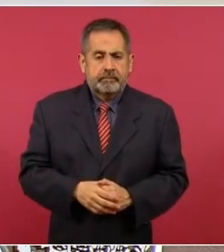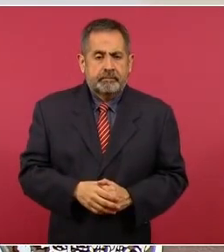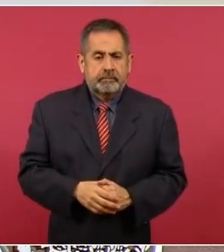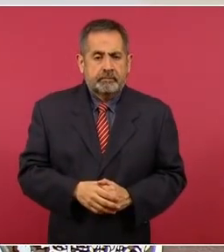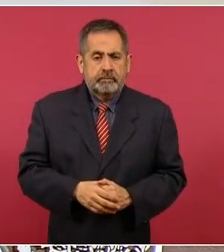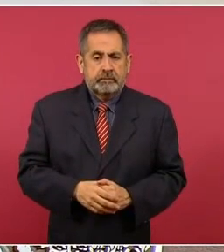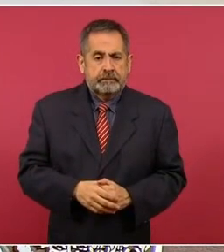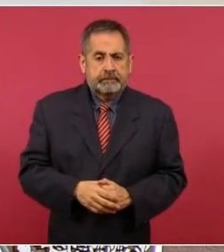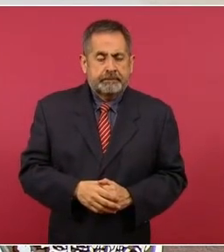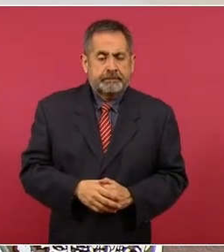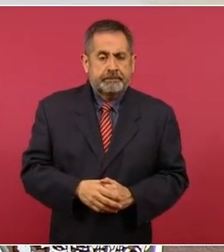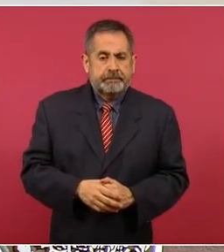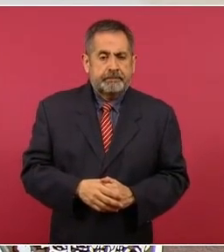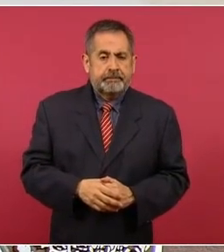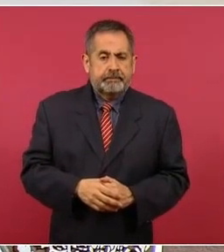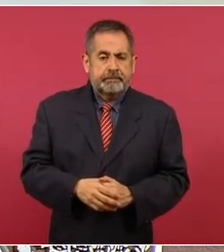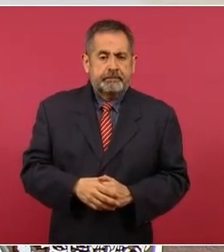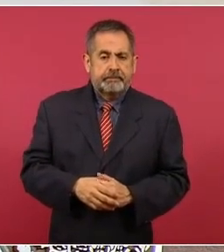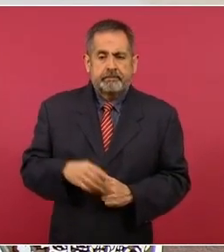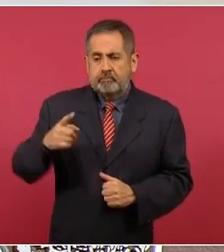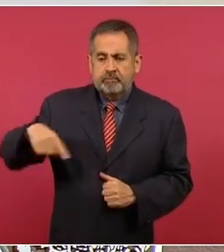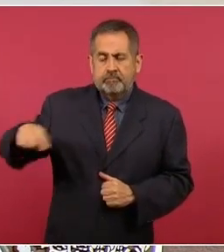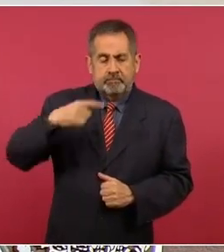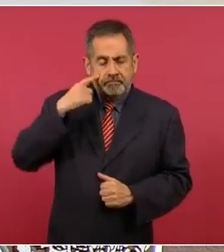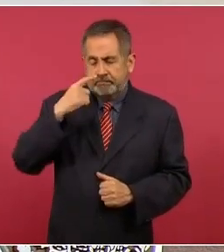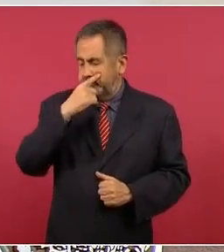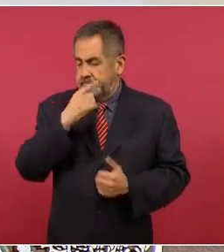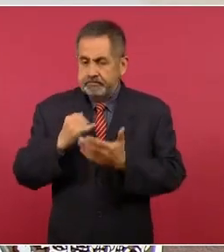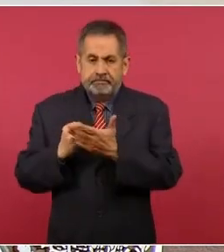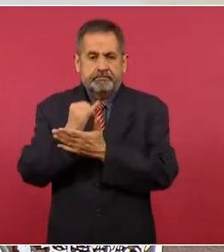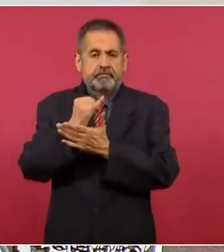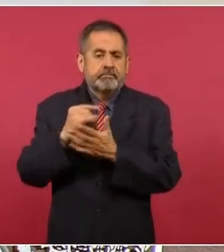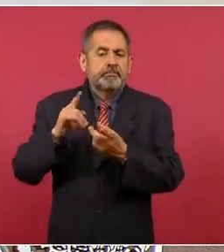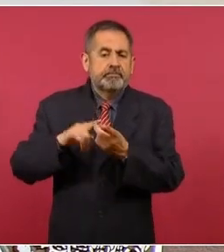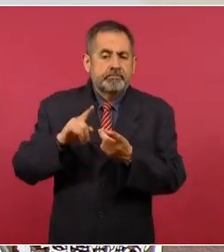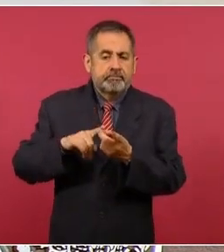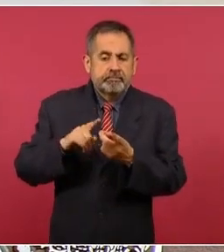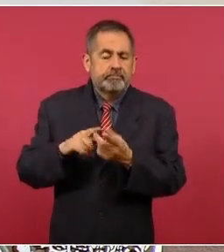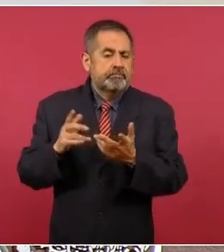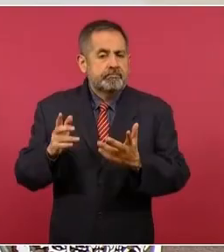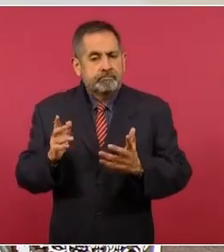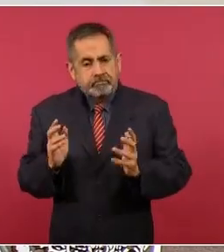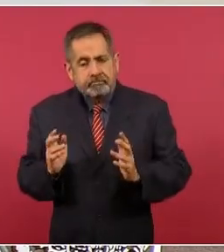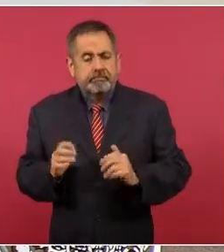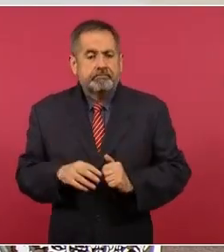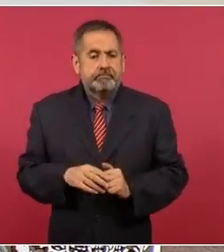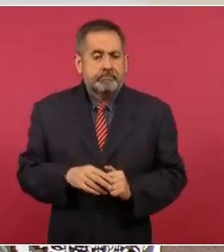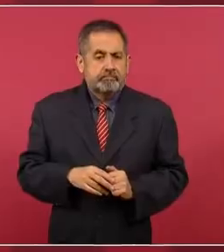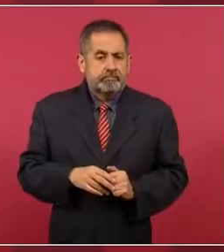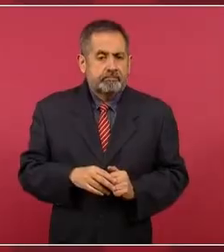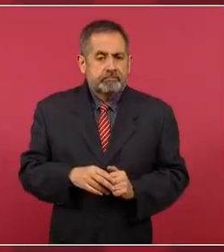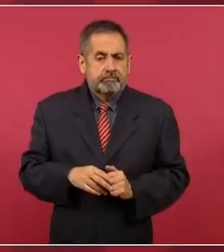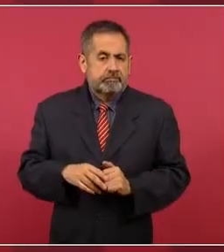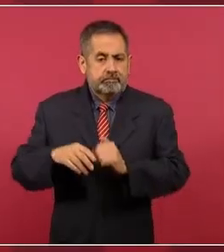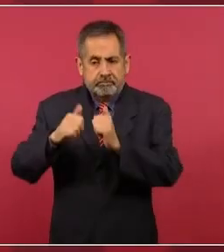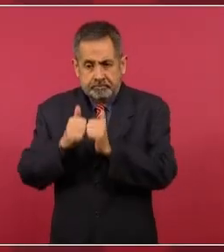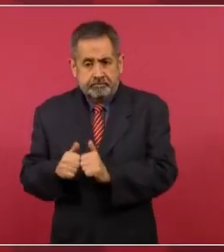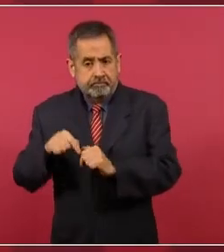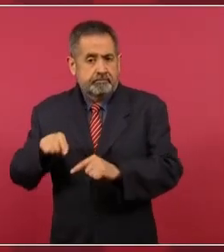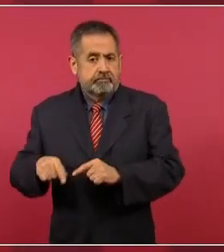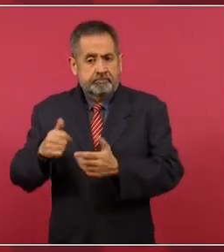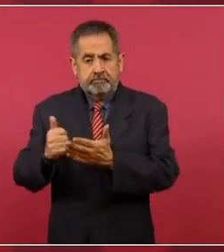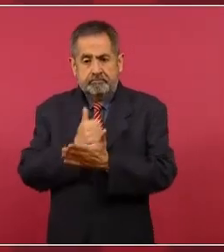Y van a decidir ellos si se queda aquí